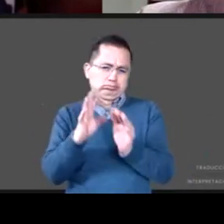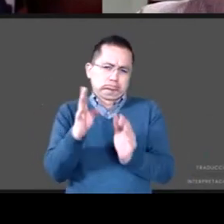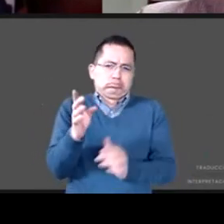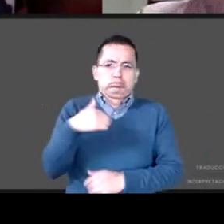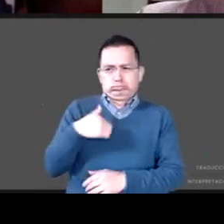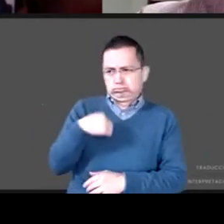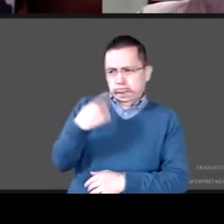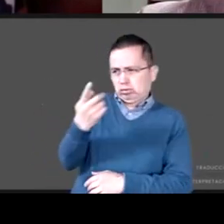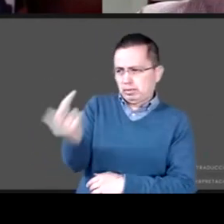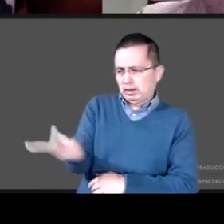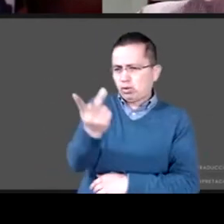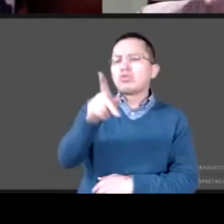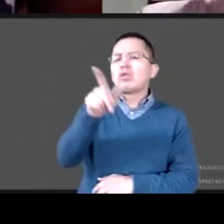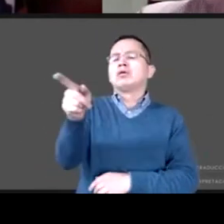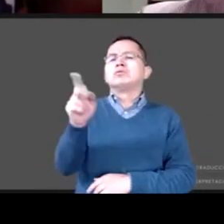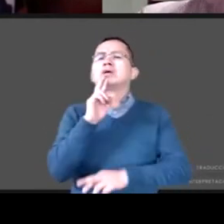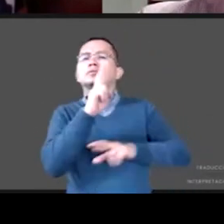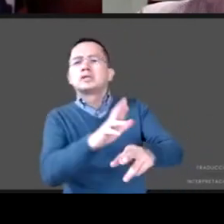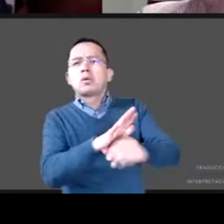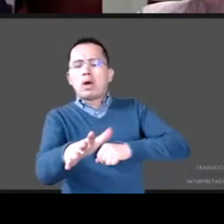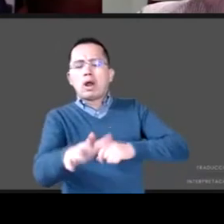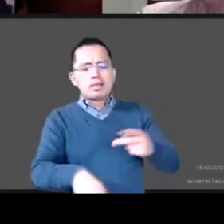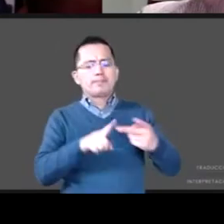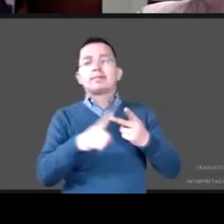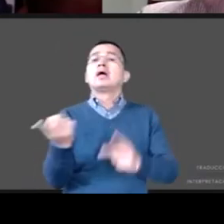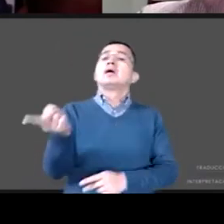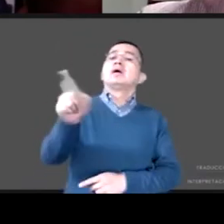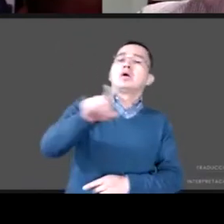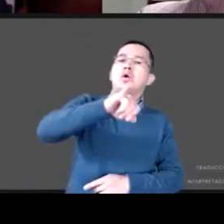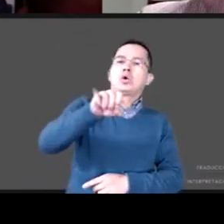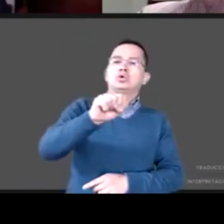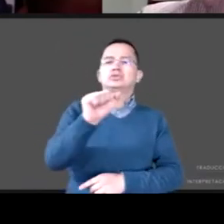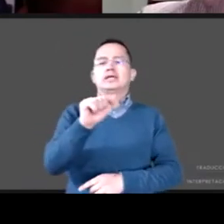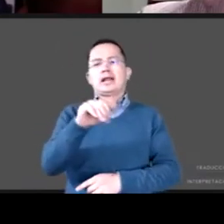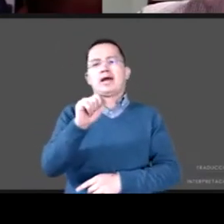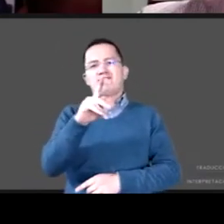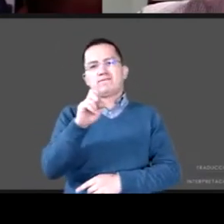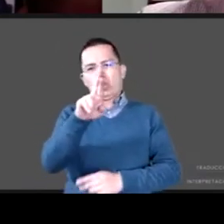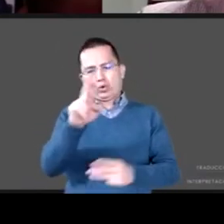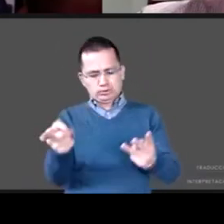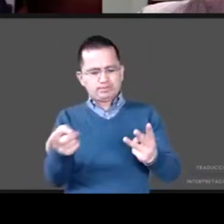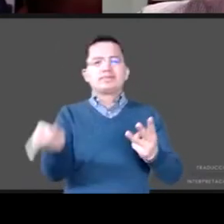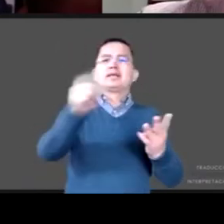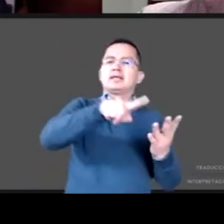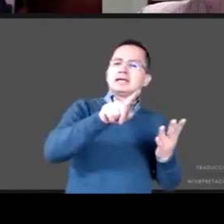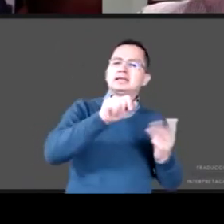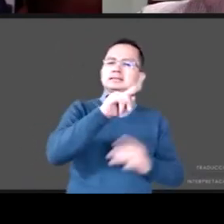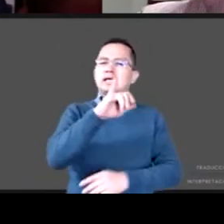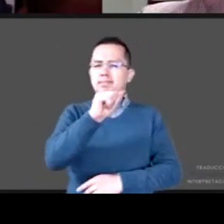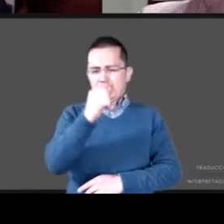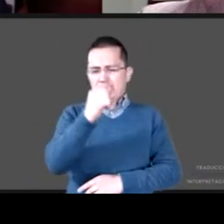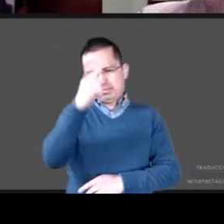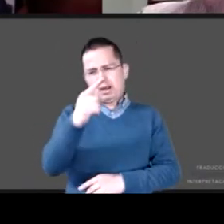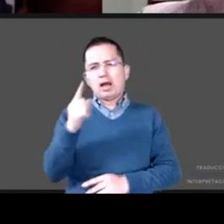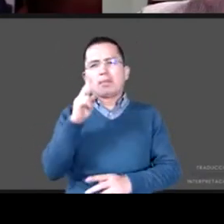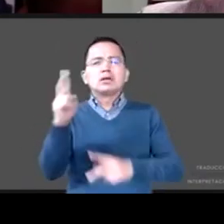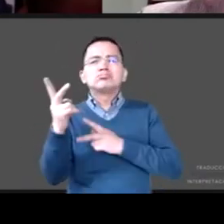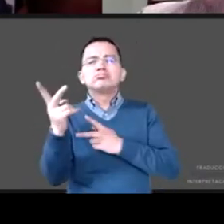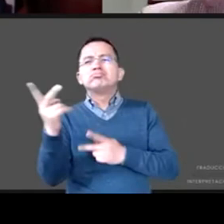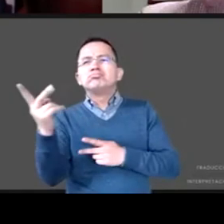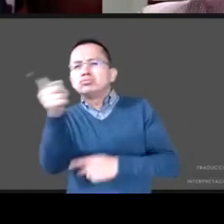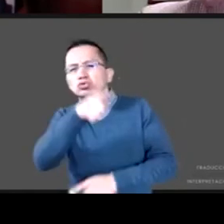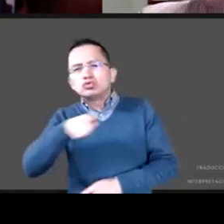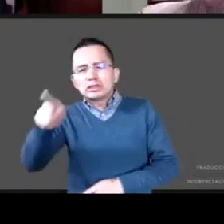de pedir a José Nabor y finalmente a Silvia en la espera de que recibamos preguntas de parte del